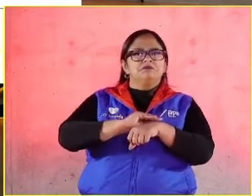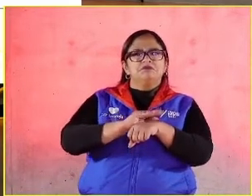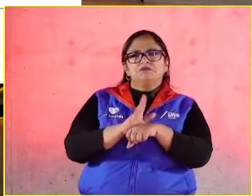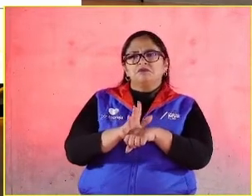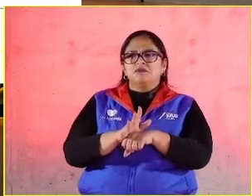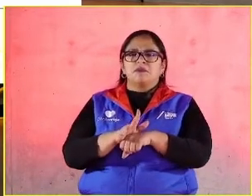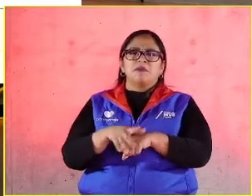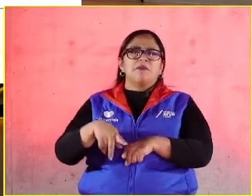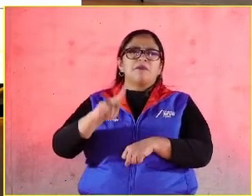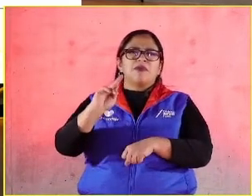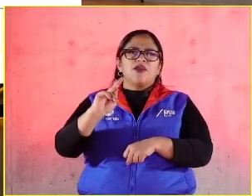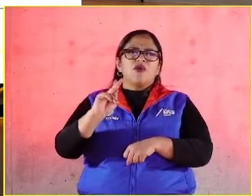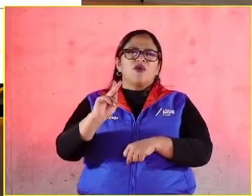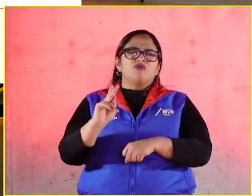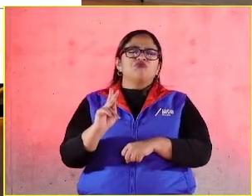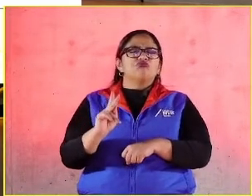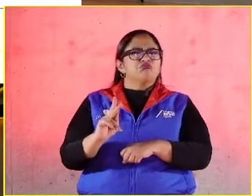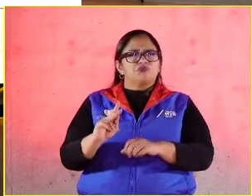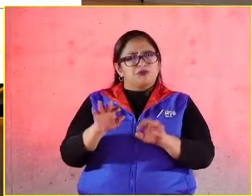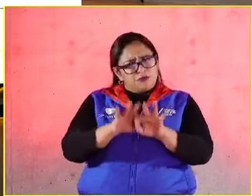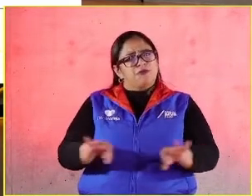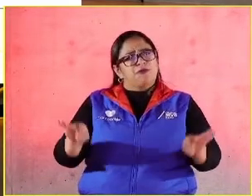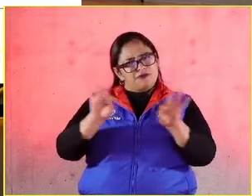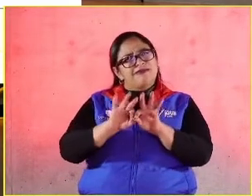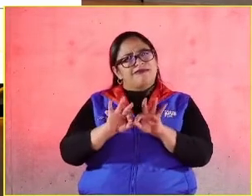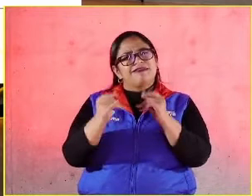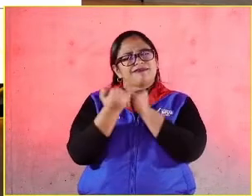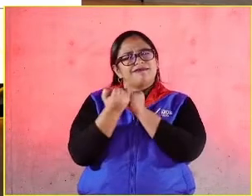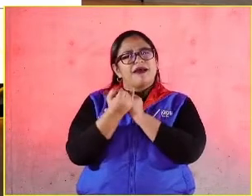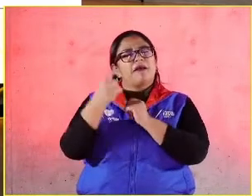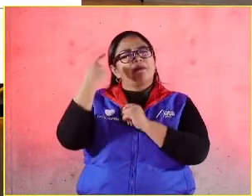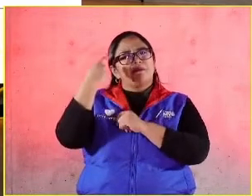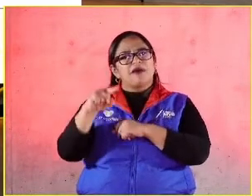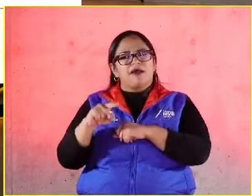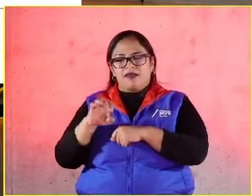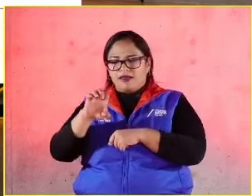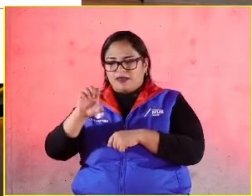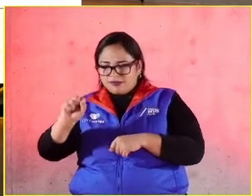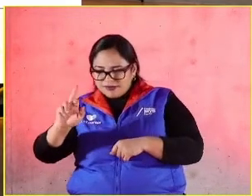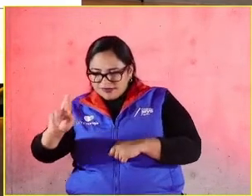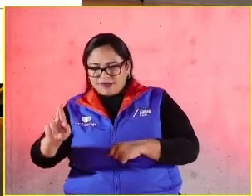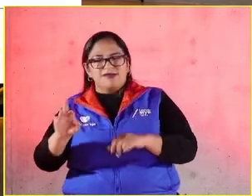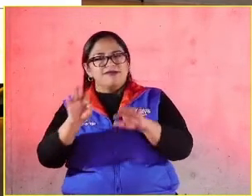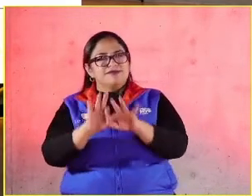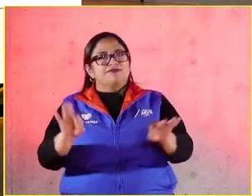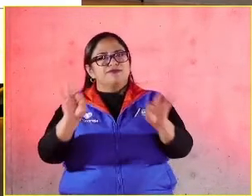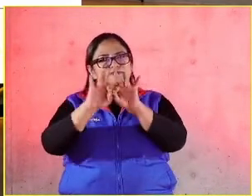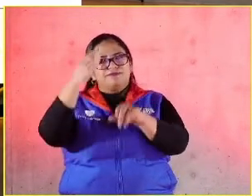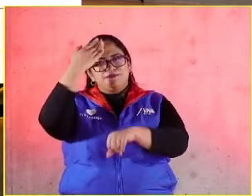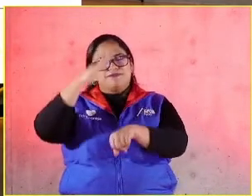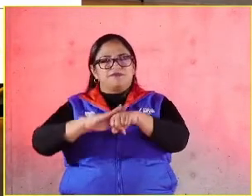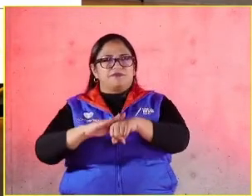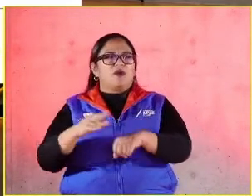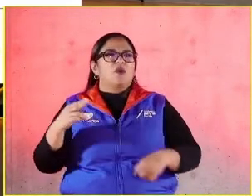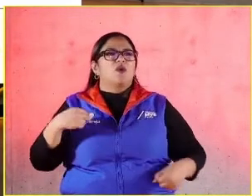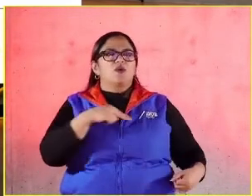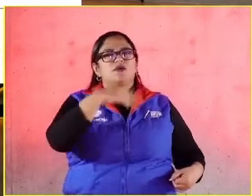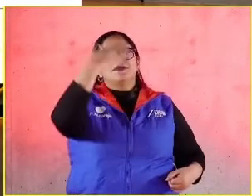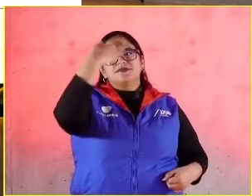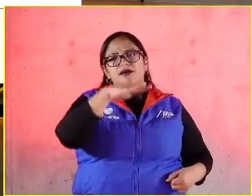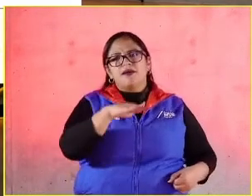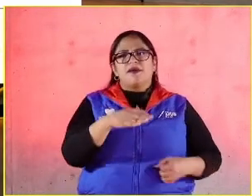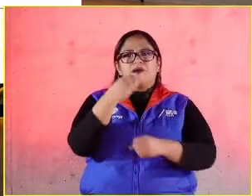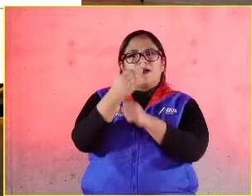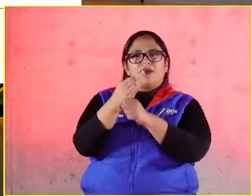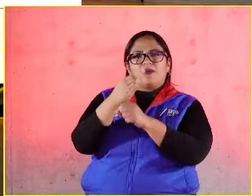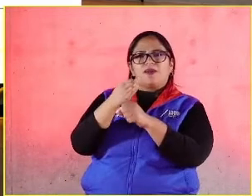ha dejado de ser un año sumamente importante para la responsabilidad social empresarial. Creo que los números que